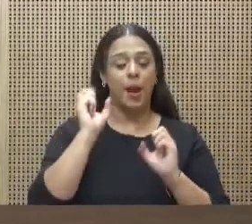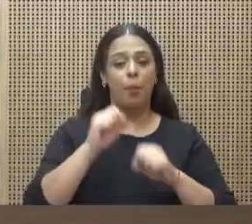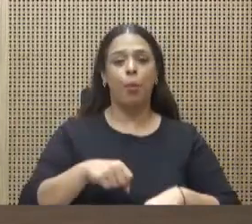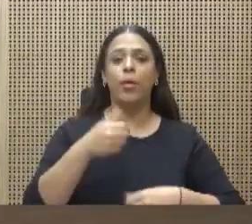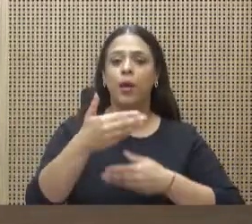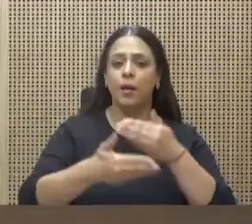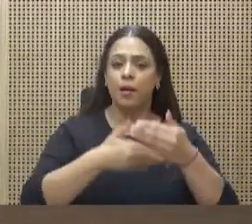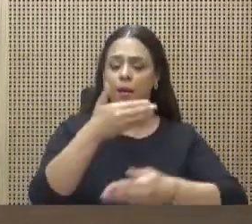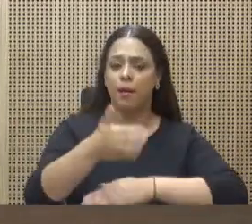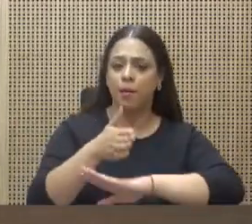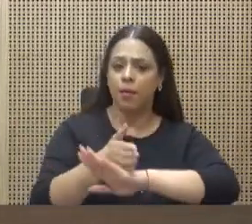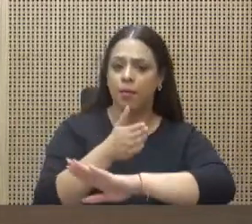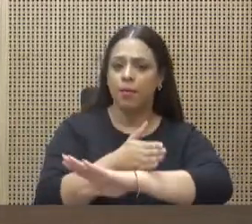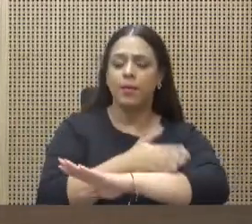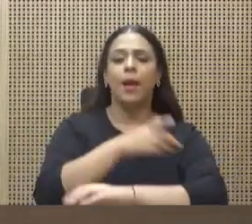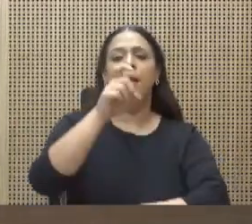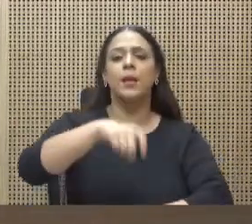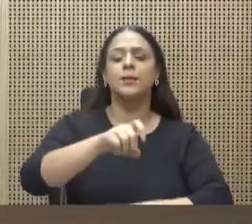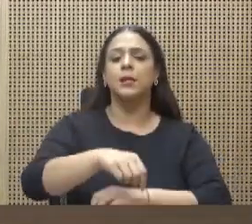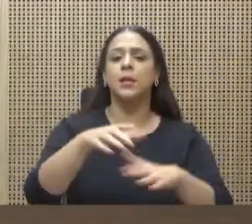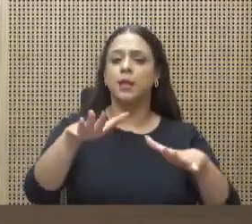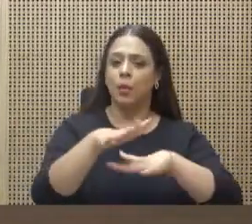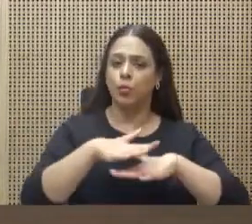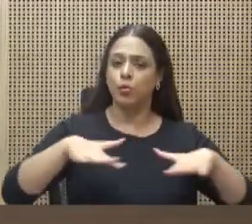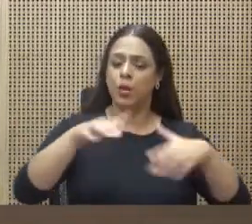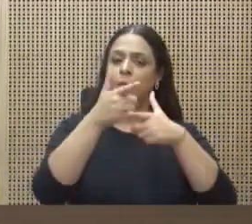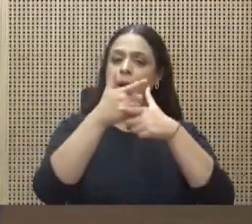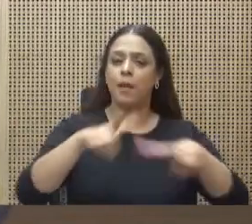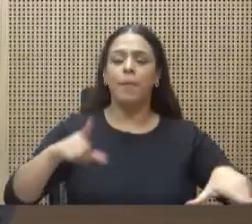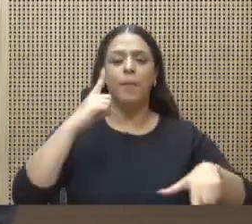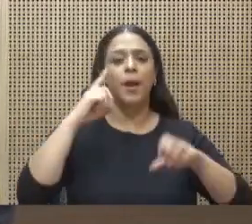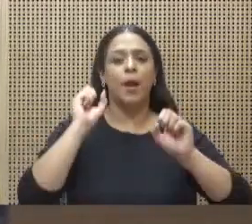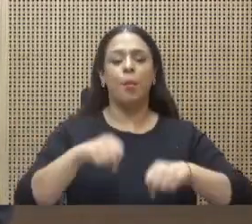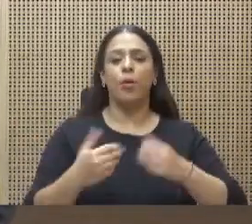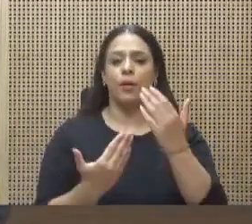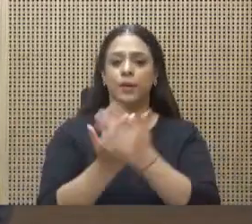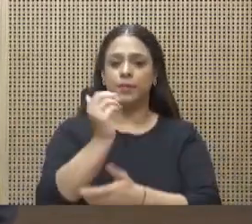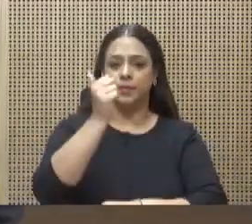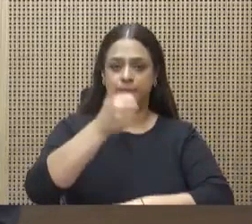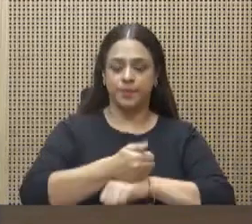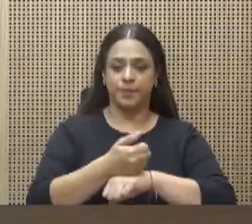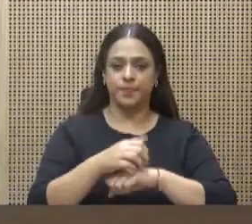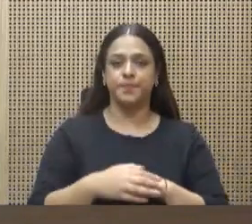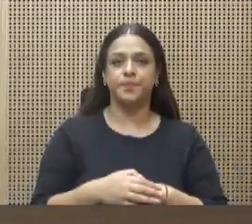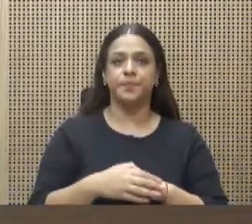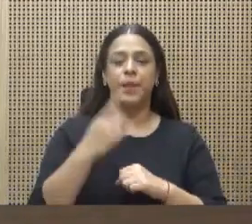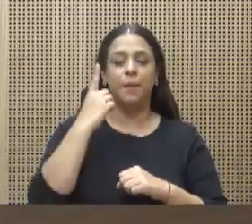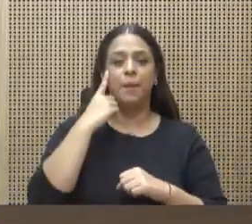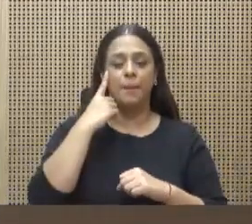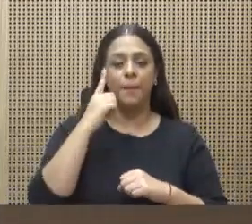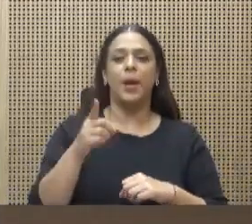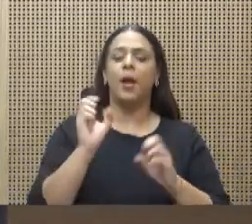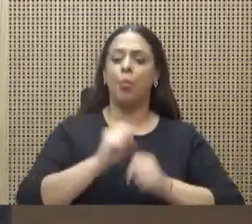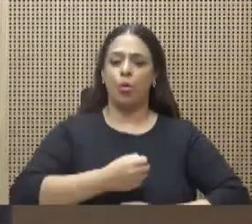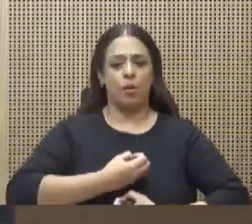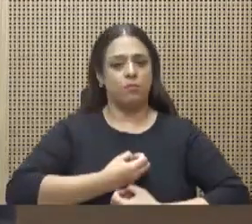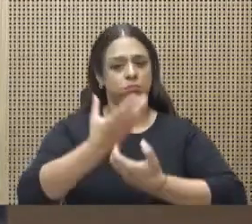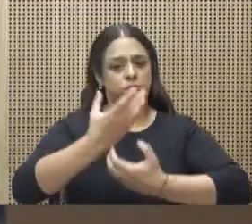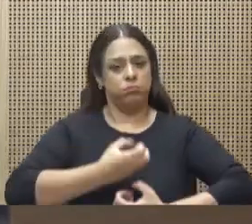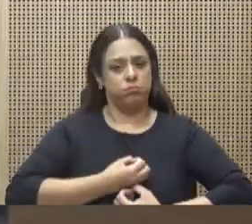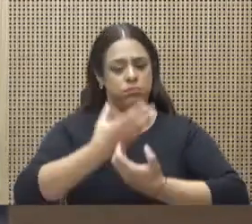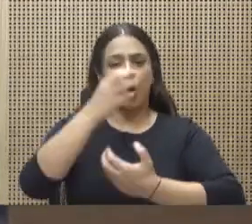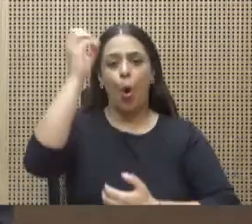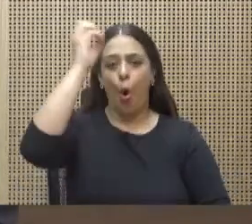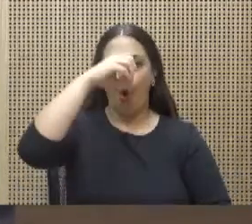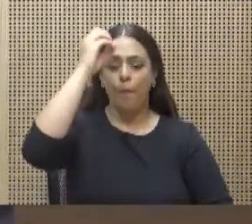libertad para emprender, para elegir la fe que queramos profesar, para expresar nuestras opiniones y levantar la voz cuando